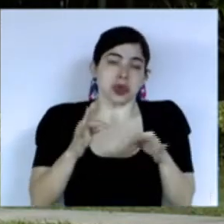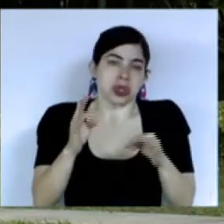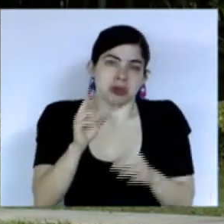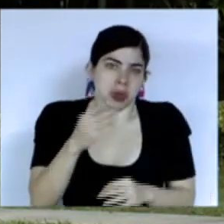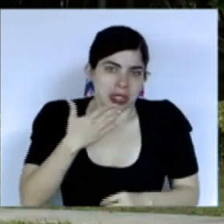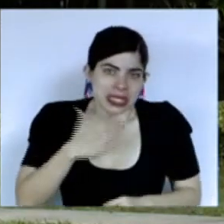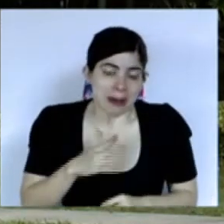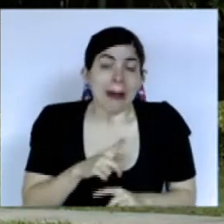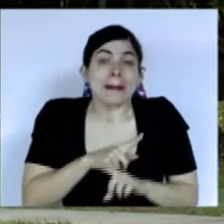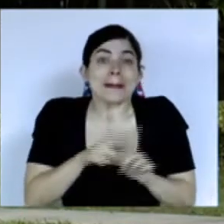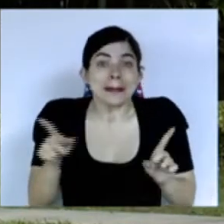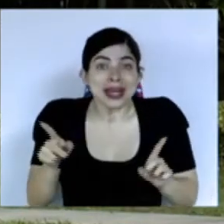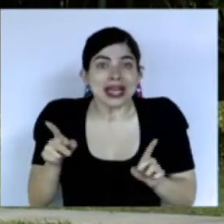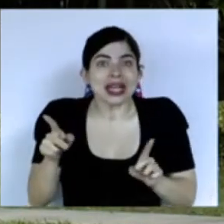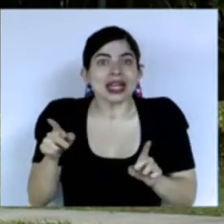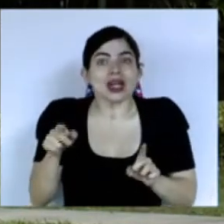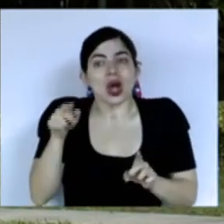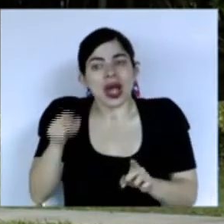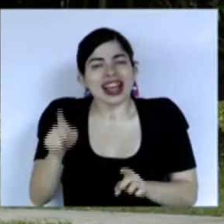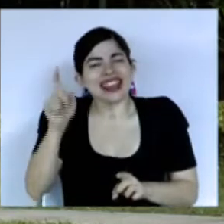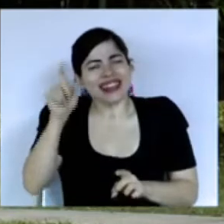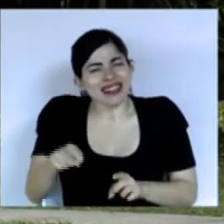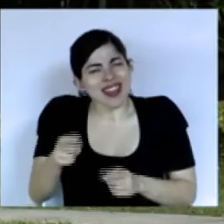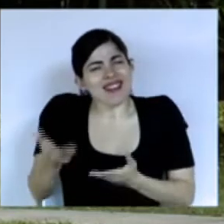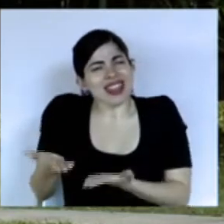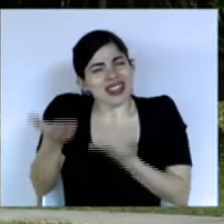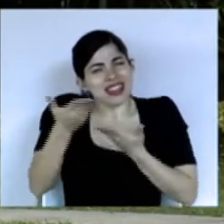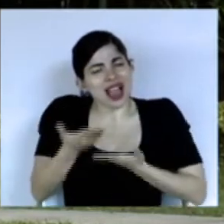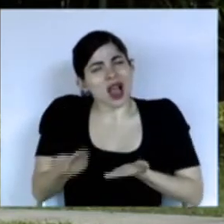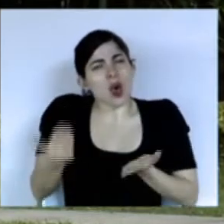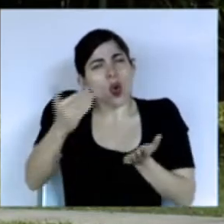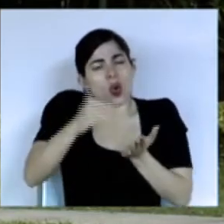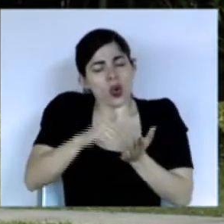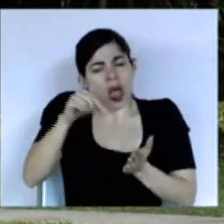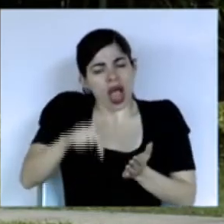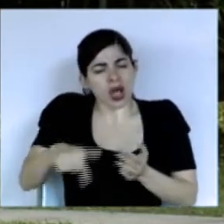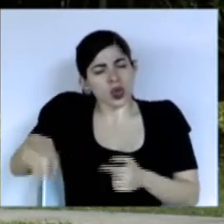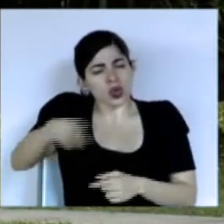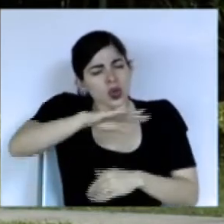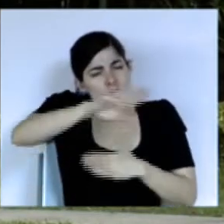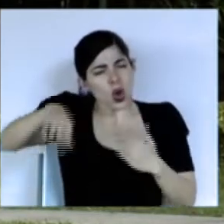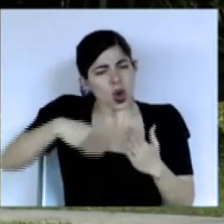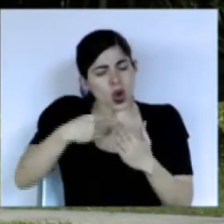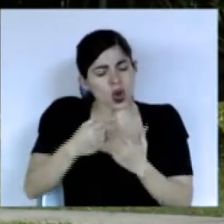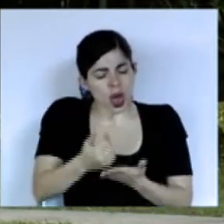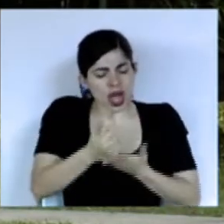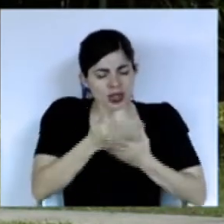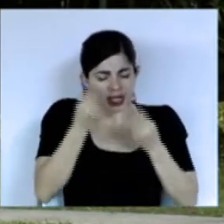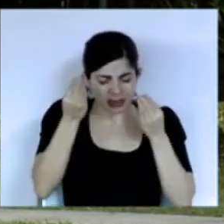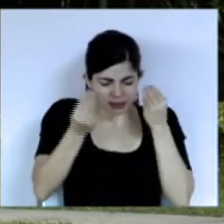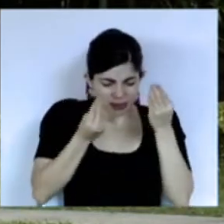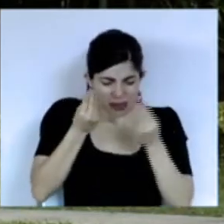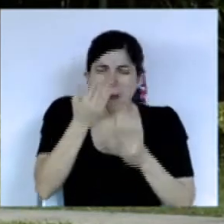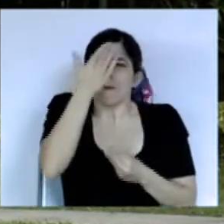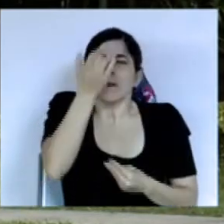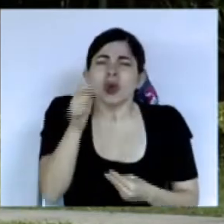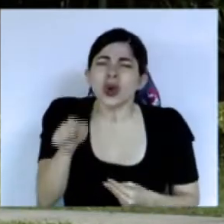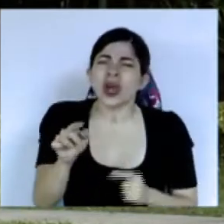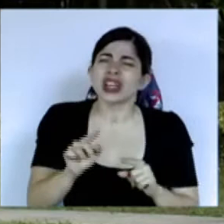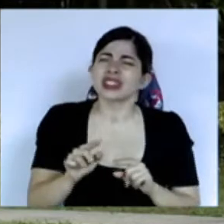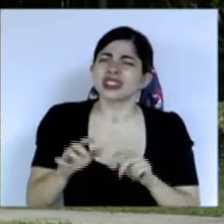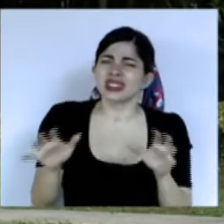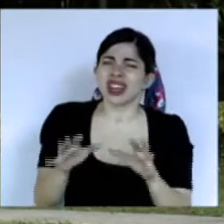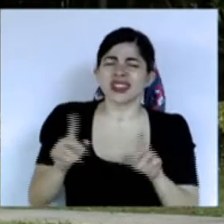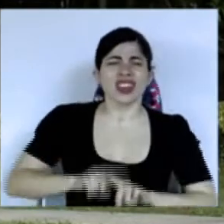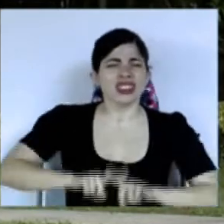nos tiene que traer una vez más aquí a reflexionar de por qué esto es excepcional